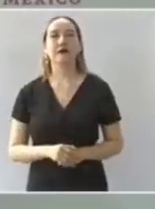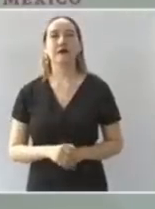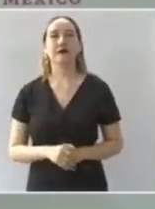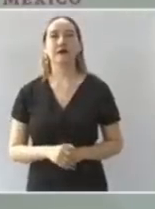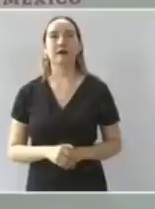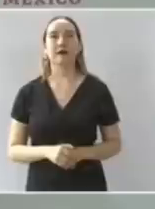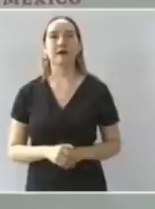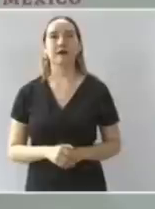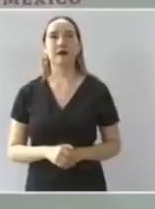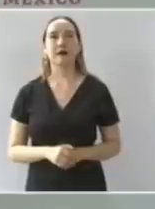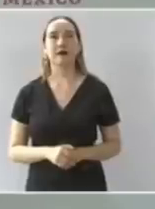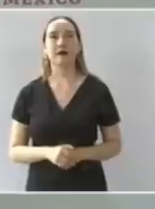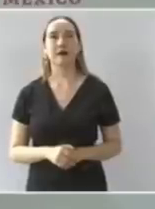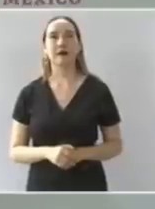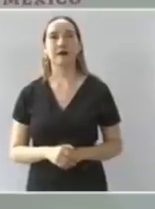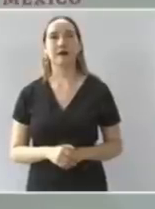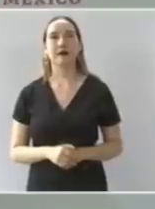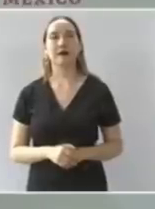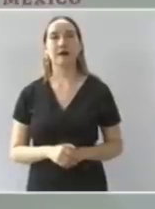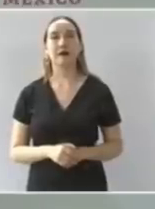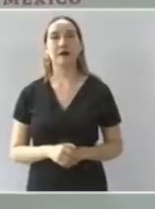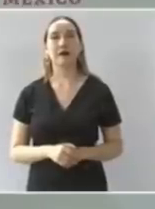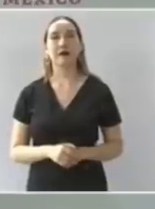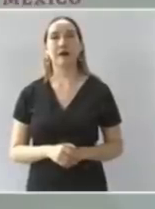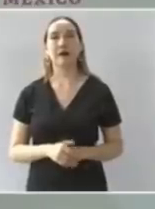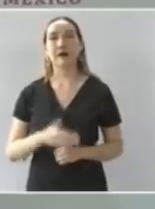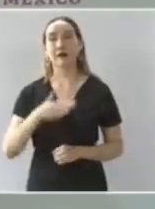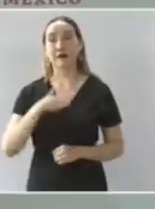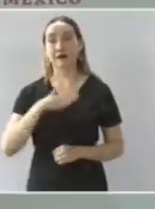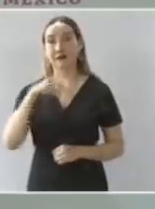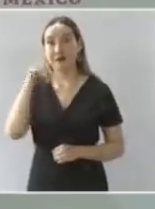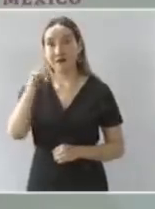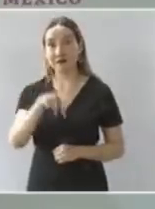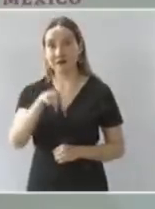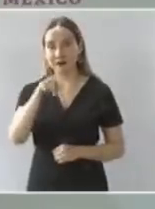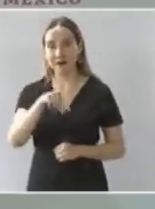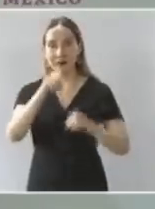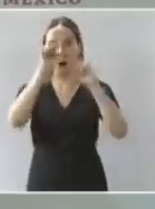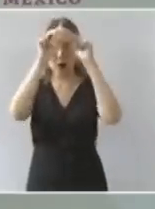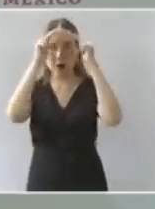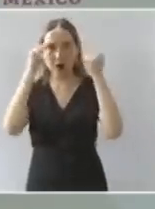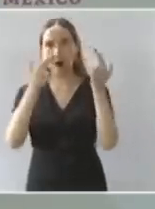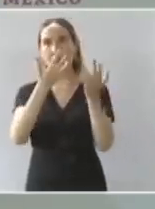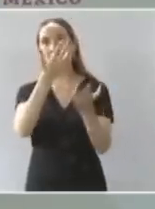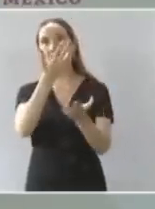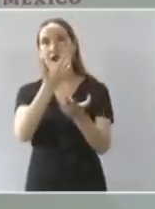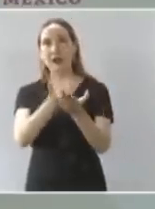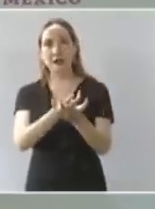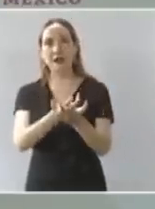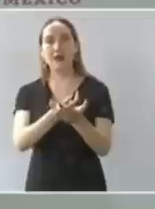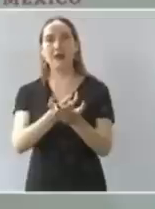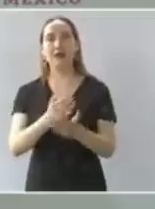yo me he quedado a dormir aquí he visitado muchas veces Tecamachalco